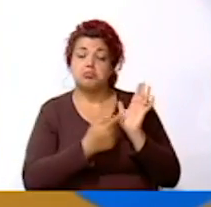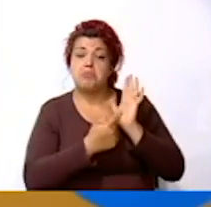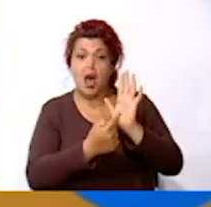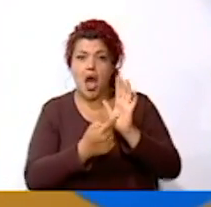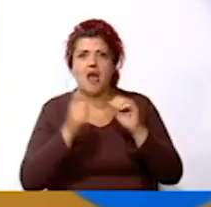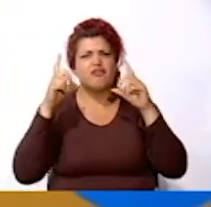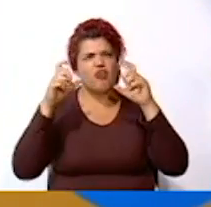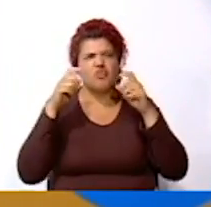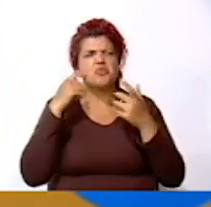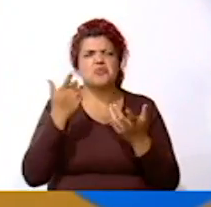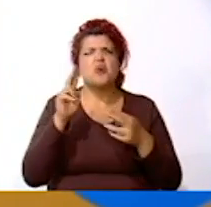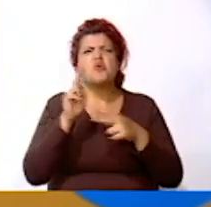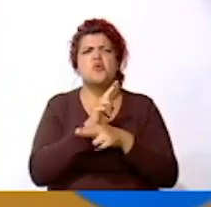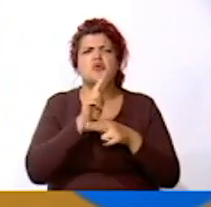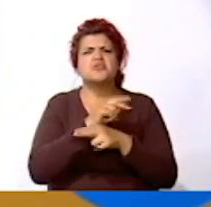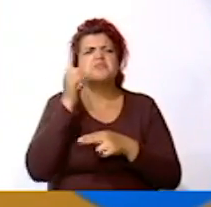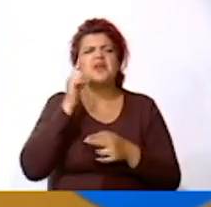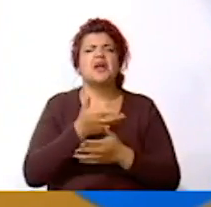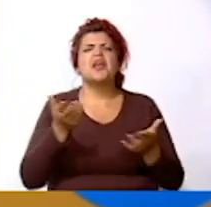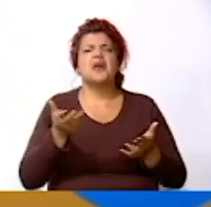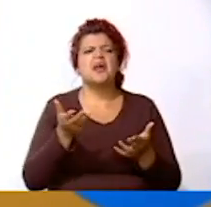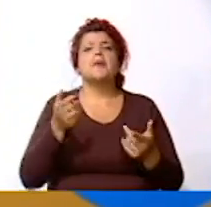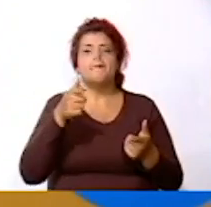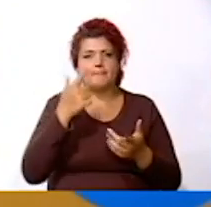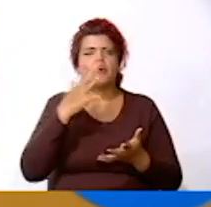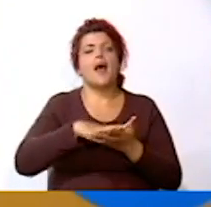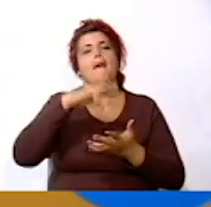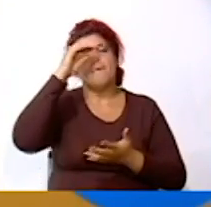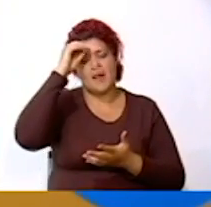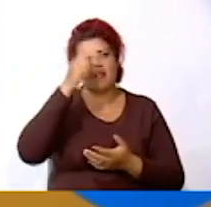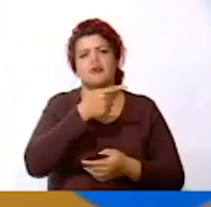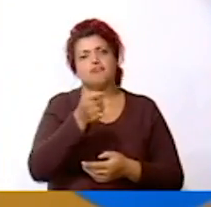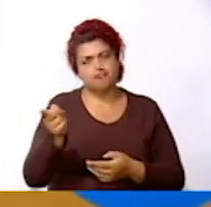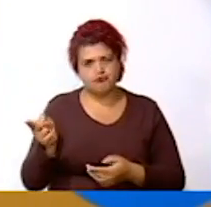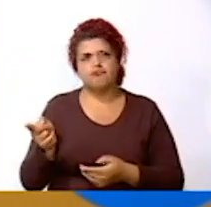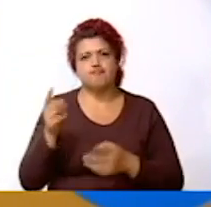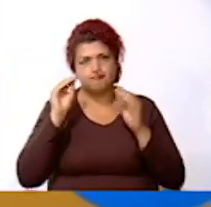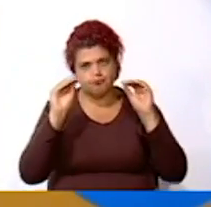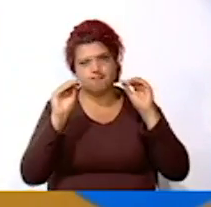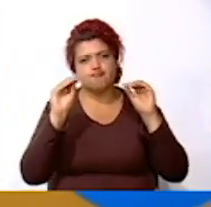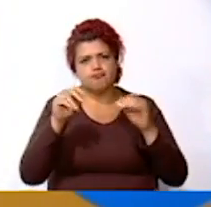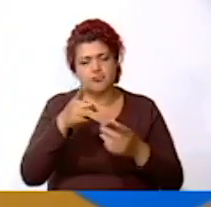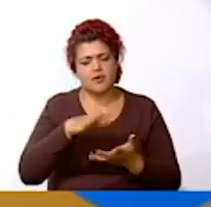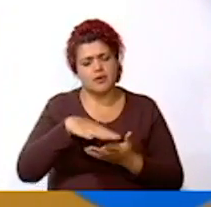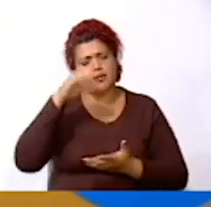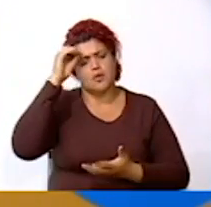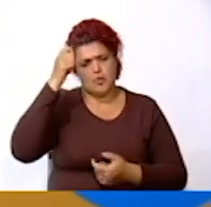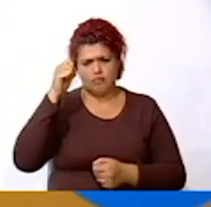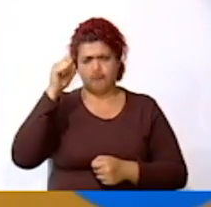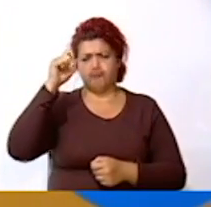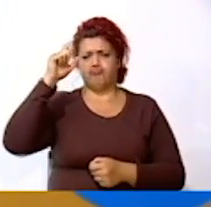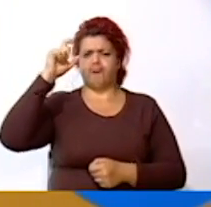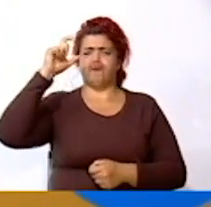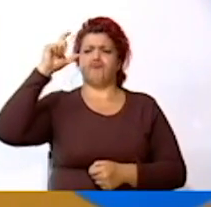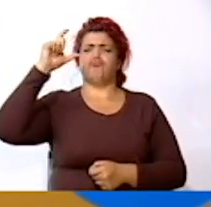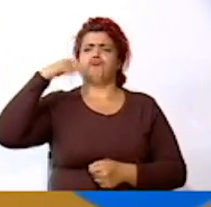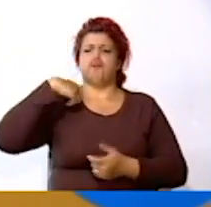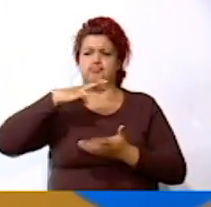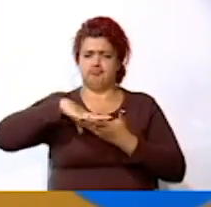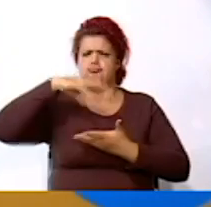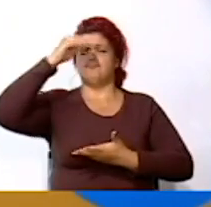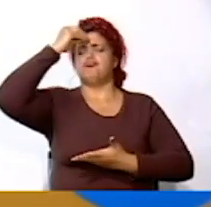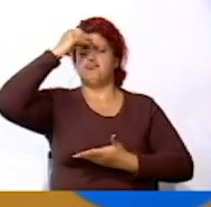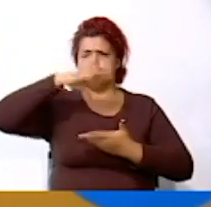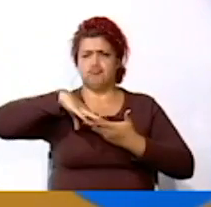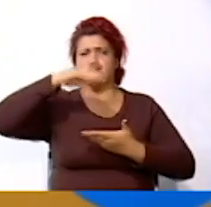es utilizada con fines educativos para nuestro aprendizaje, para enriquecer todo lo que vamos aprendiendo. Quiero